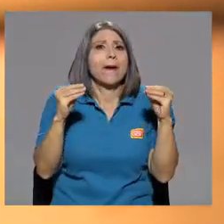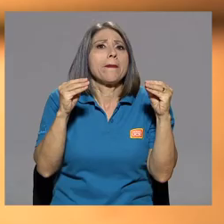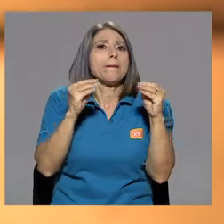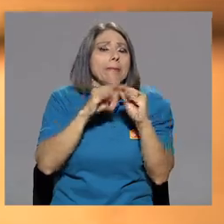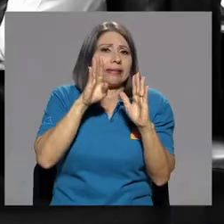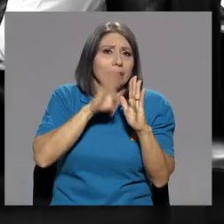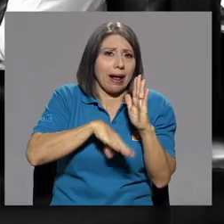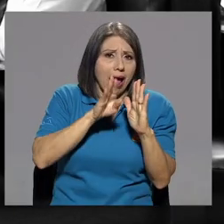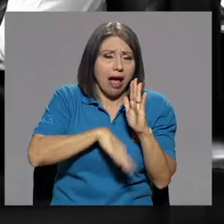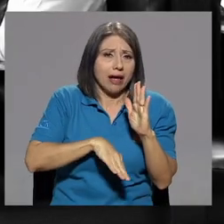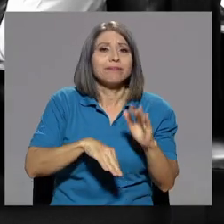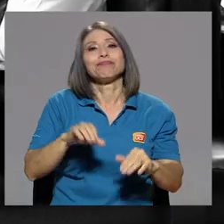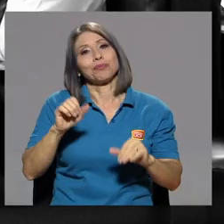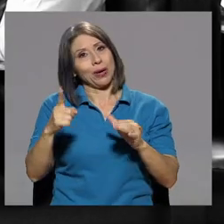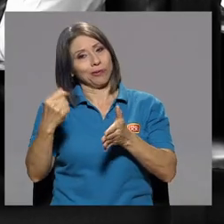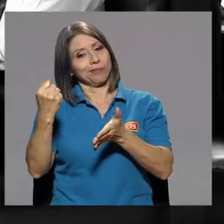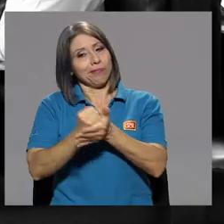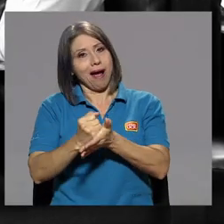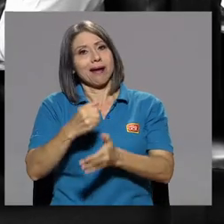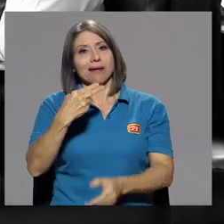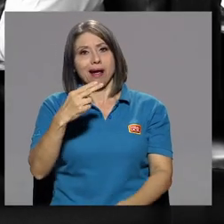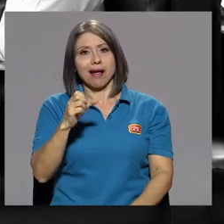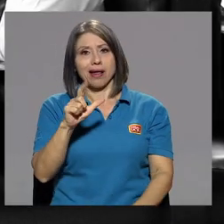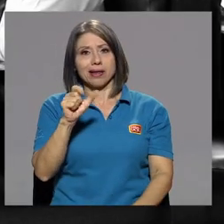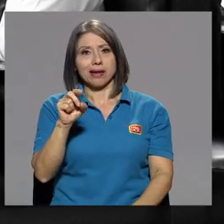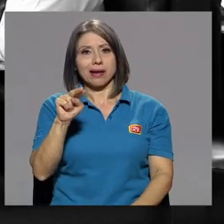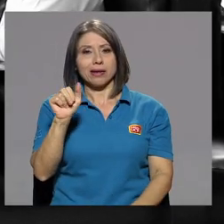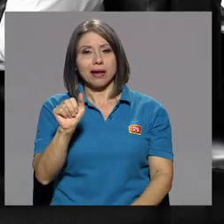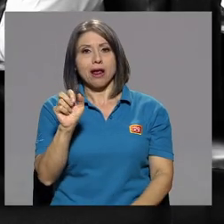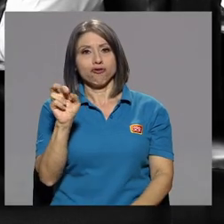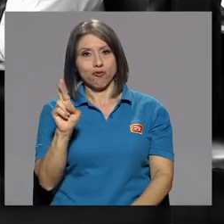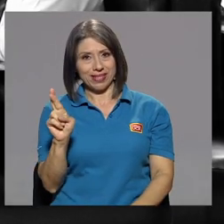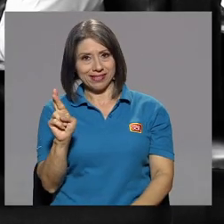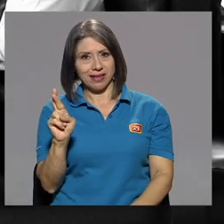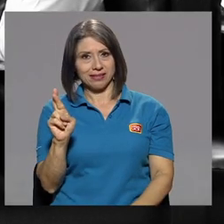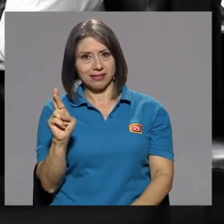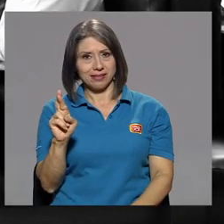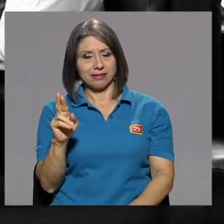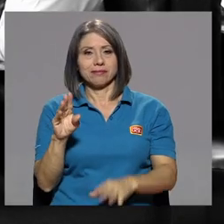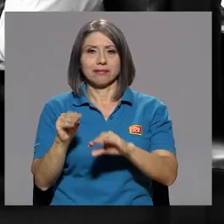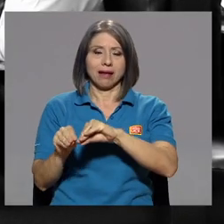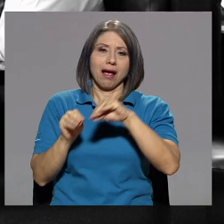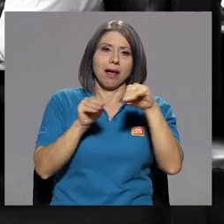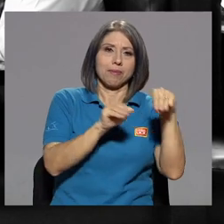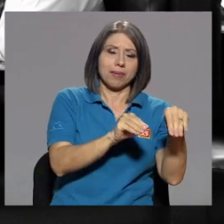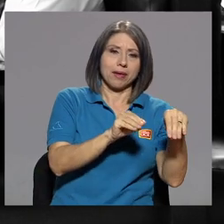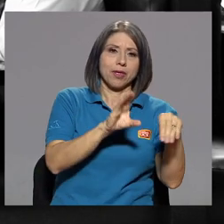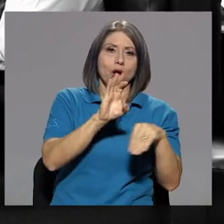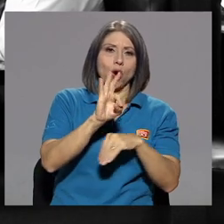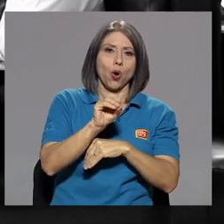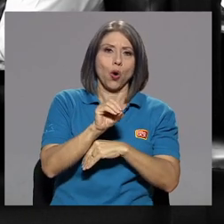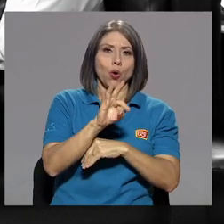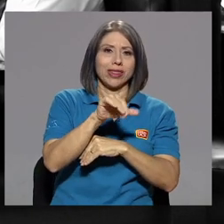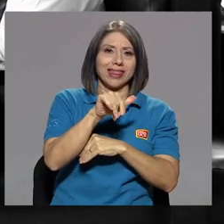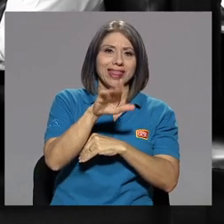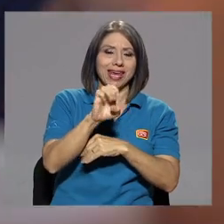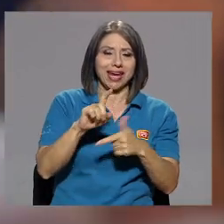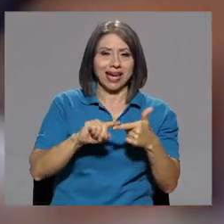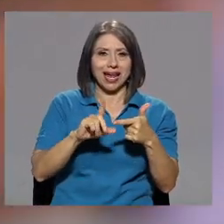más barato, digamos. Bueno, de Elena Rubinstein me pasé a Cotí, Cristian Dior y Chanel.